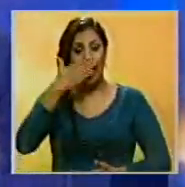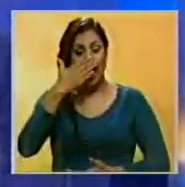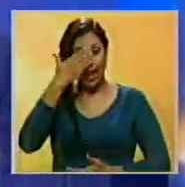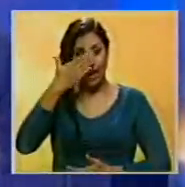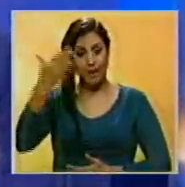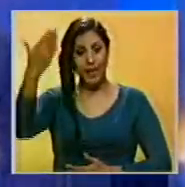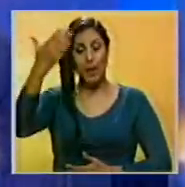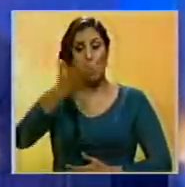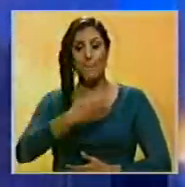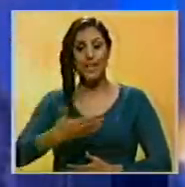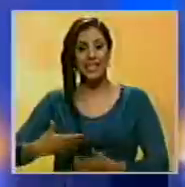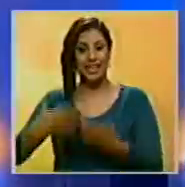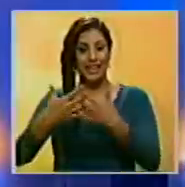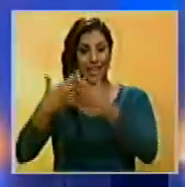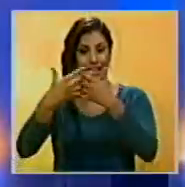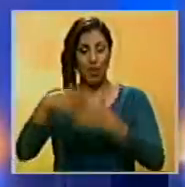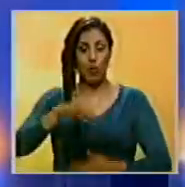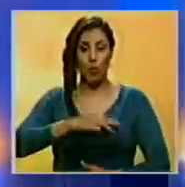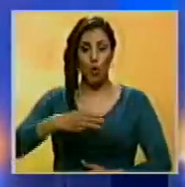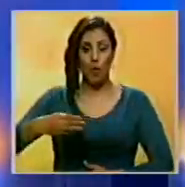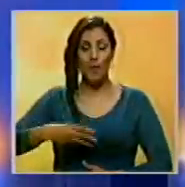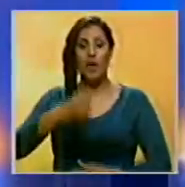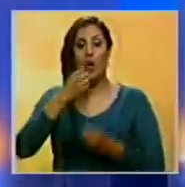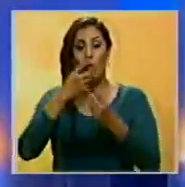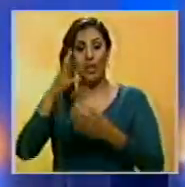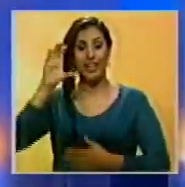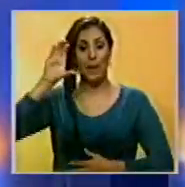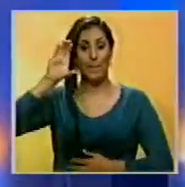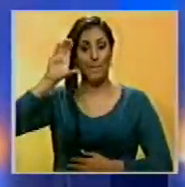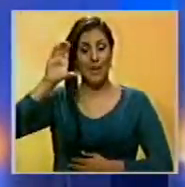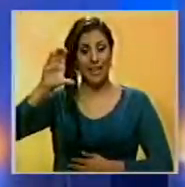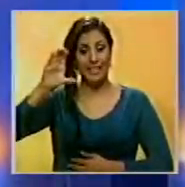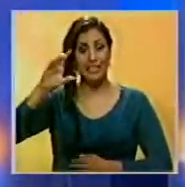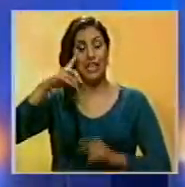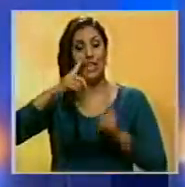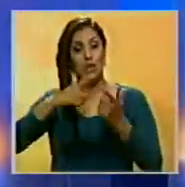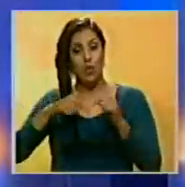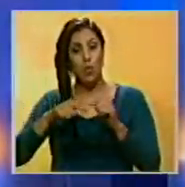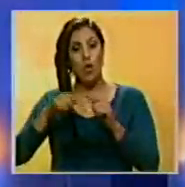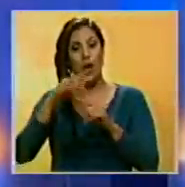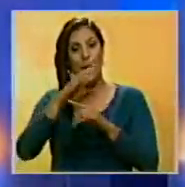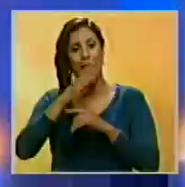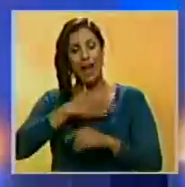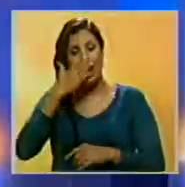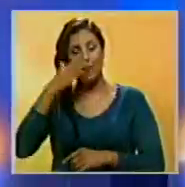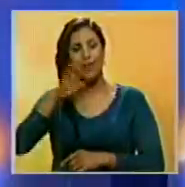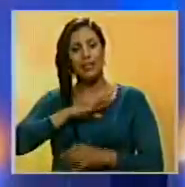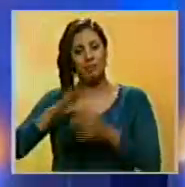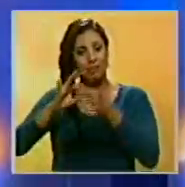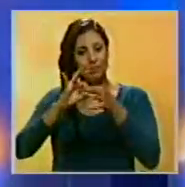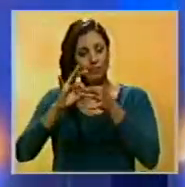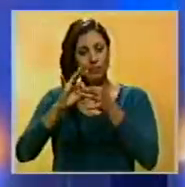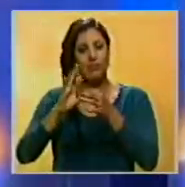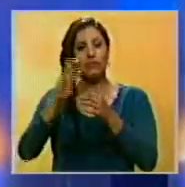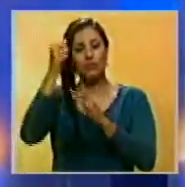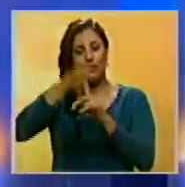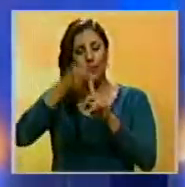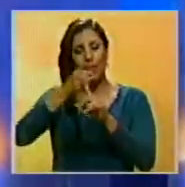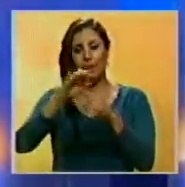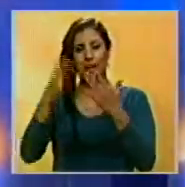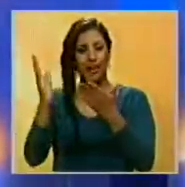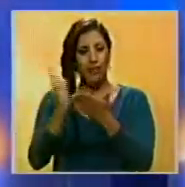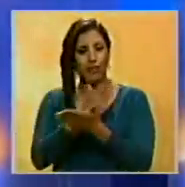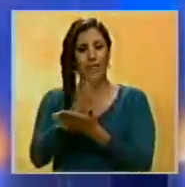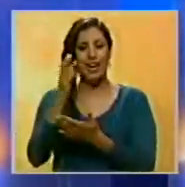El presidente de Estados Unidos, Barack Obama, aseguró que su país y las monarquías del Medio Oriente se mantienen unidas en la lucha para